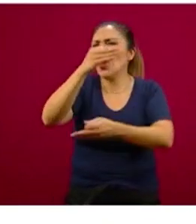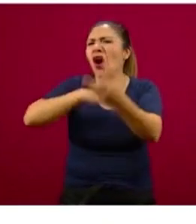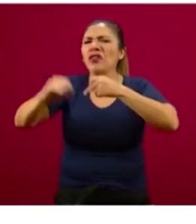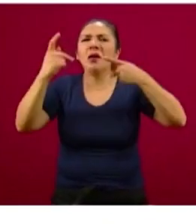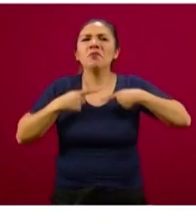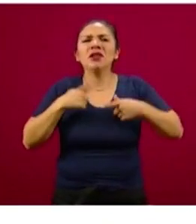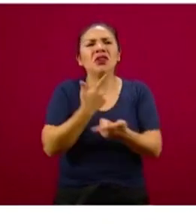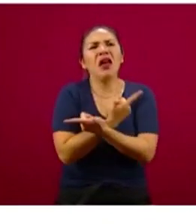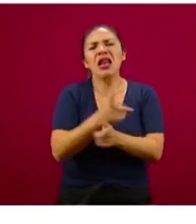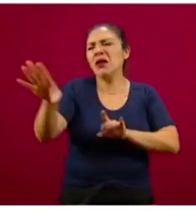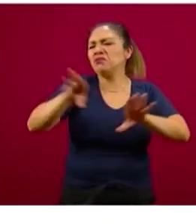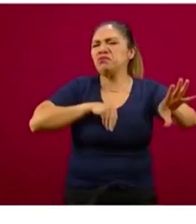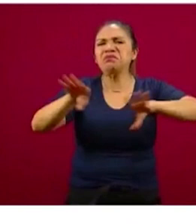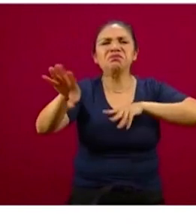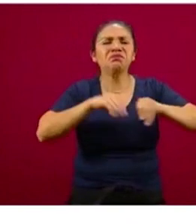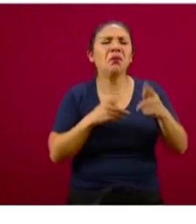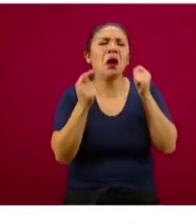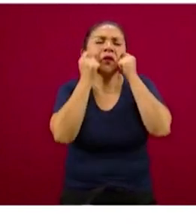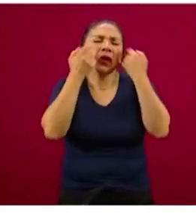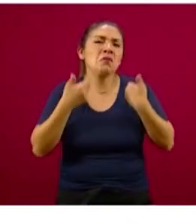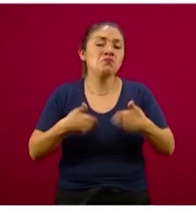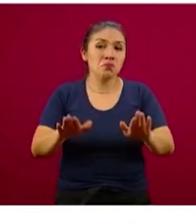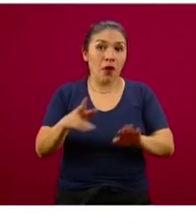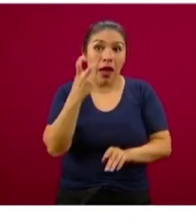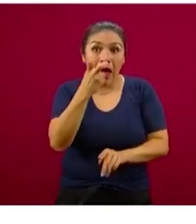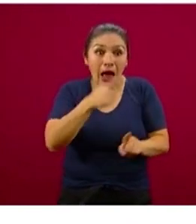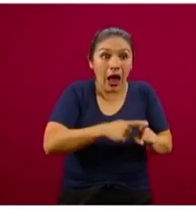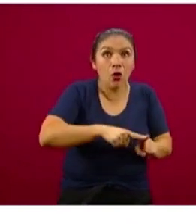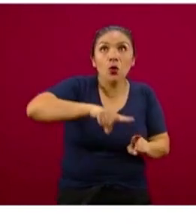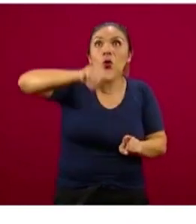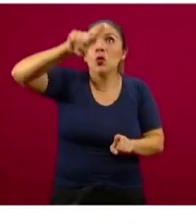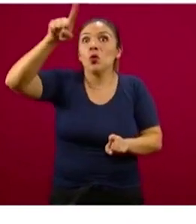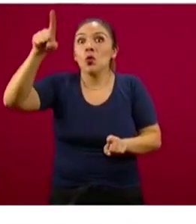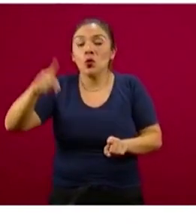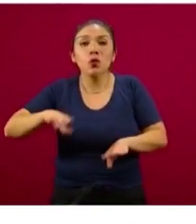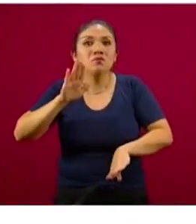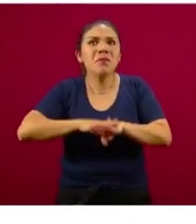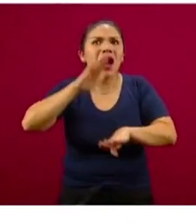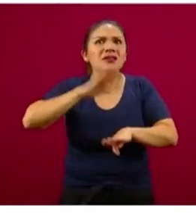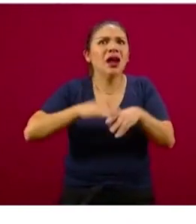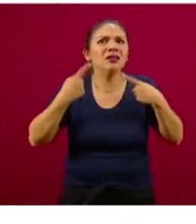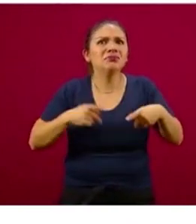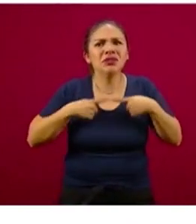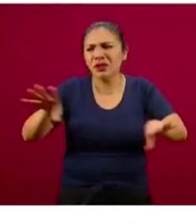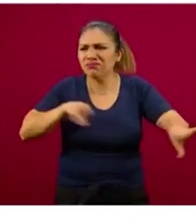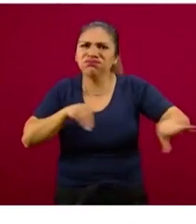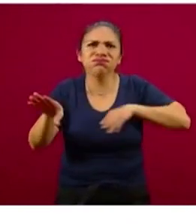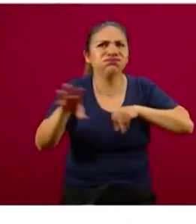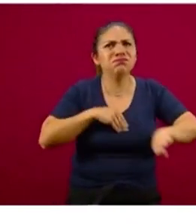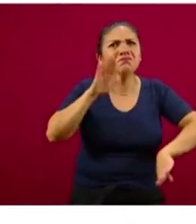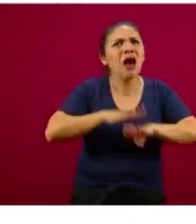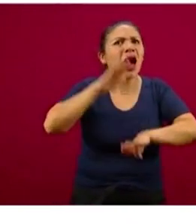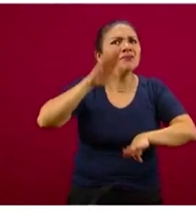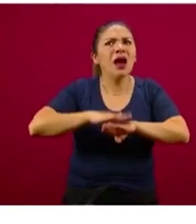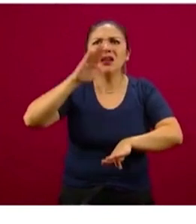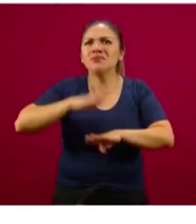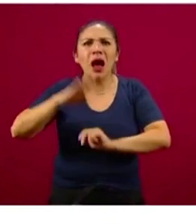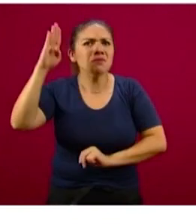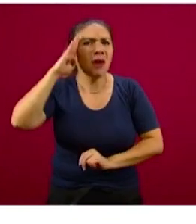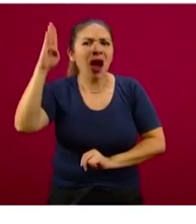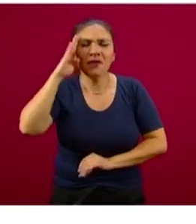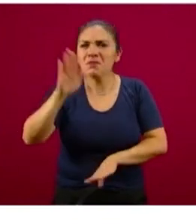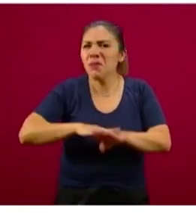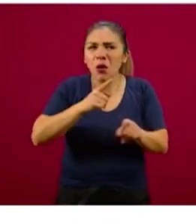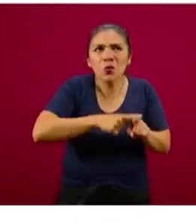los que tendrían que contagiarse y entonces se presentan cada vez más contagios y más contagios y